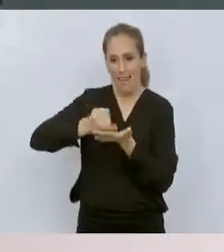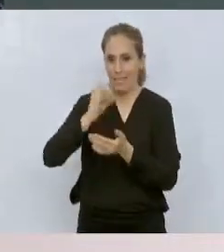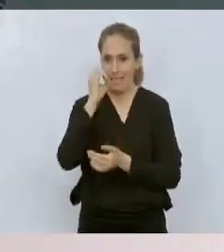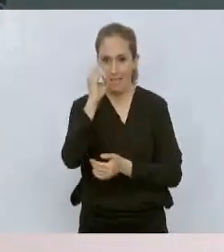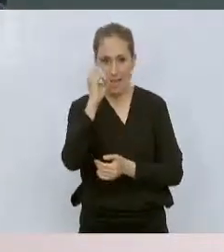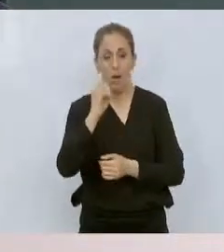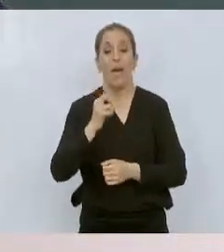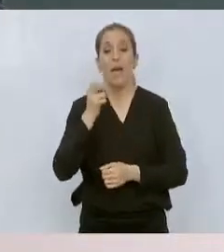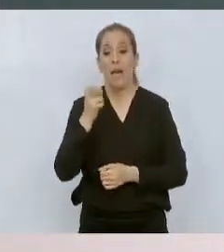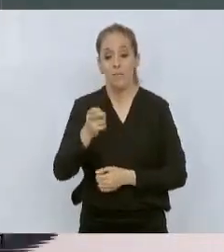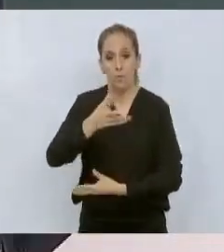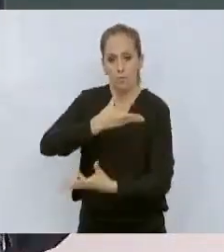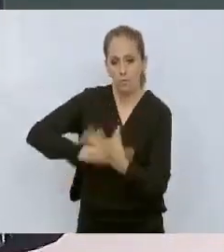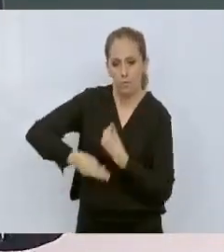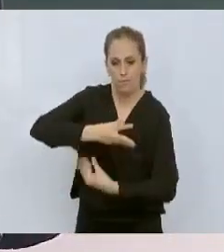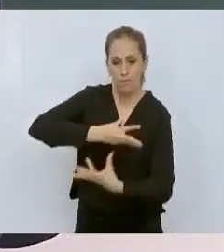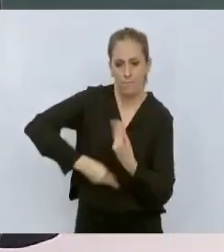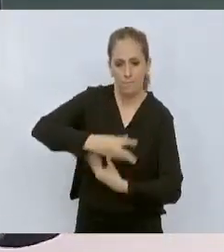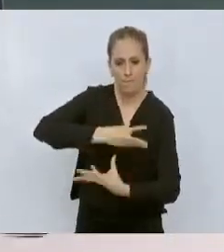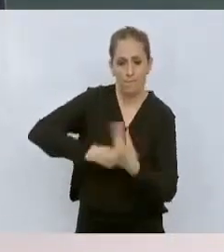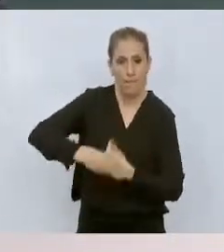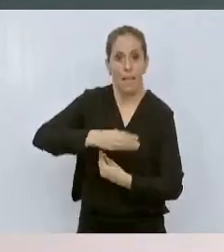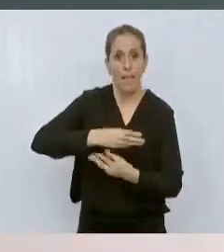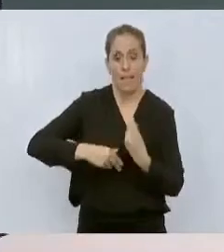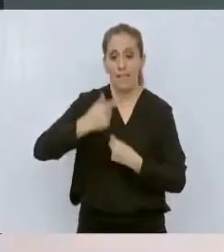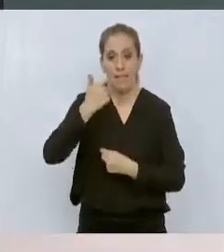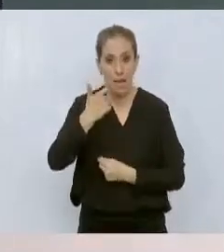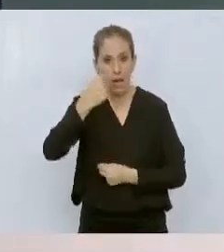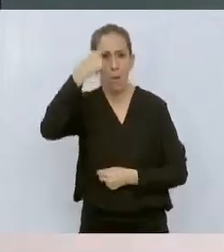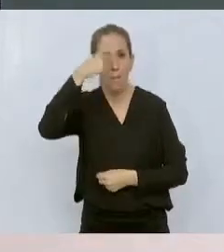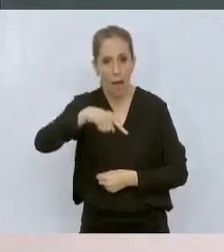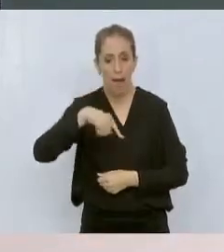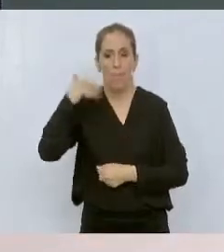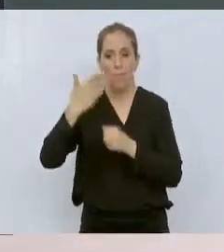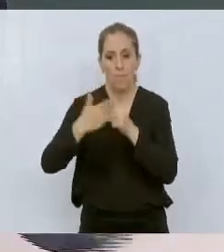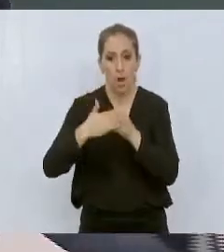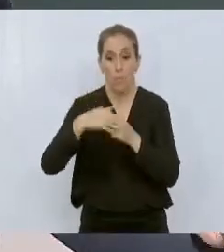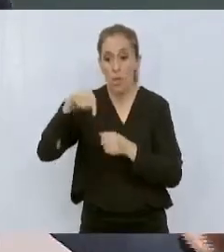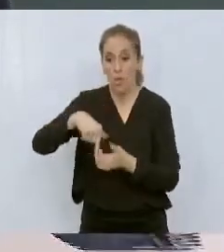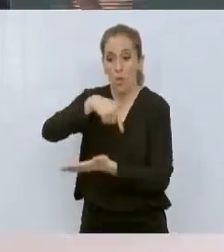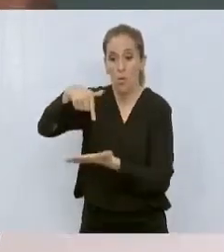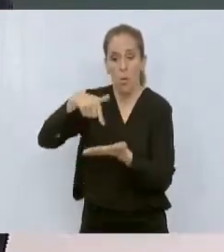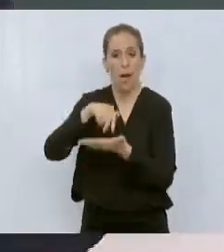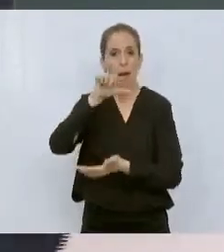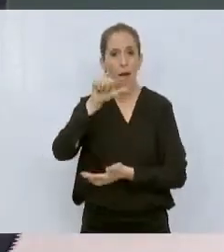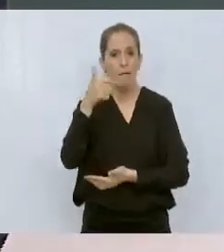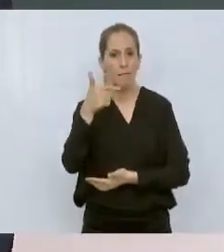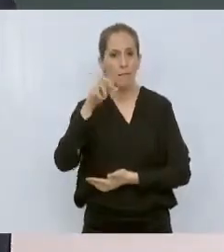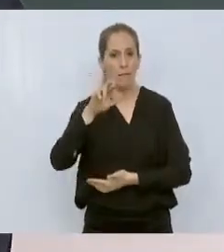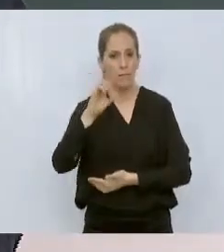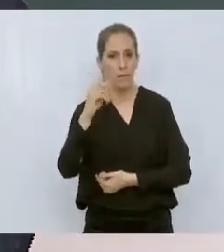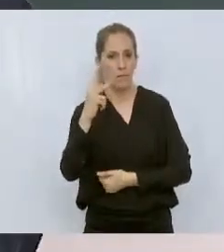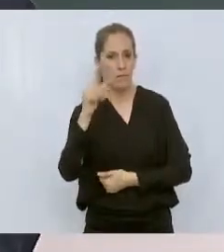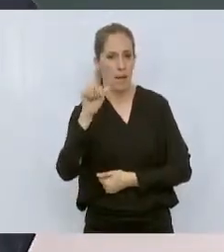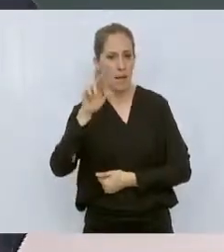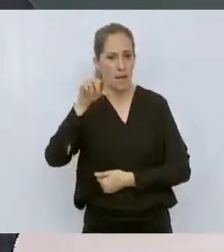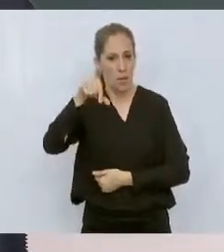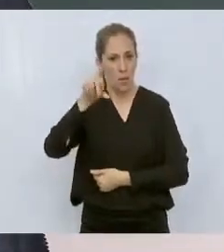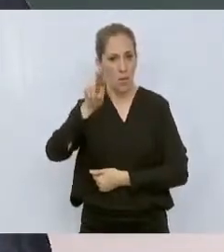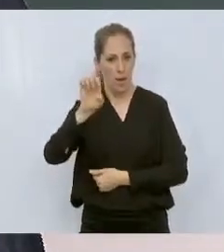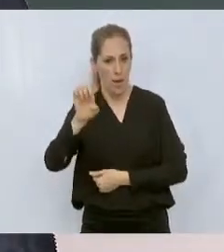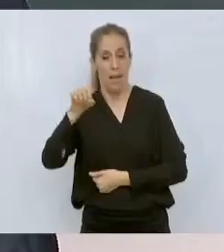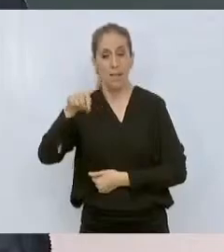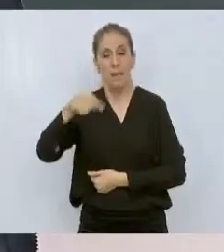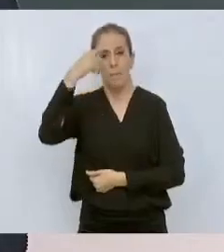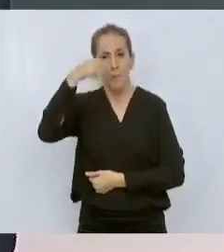va invirtiendo en el crecimiento de ese agroparque para tener otro número de socios que vayan produciendo en esto. Eso es lo